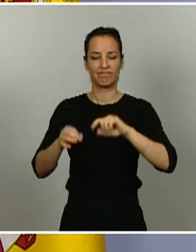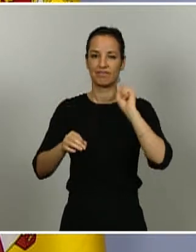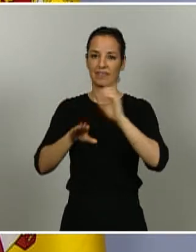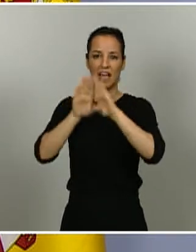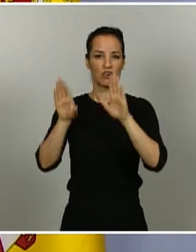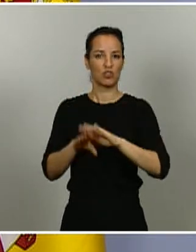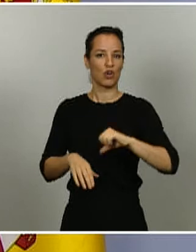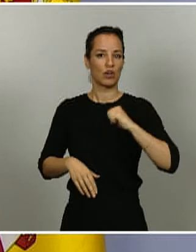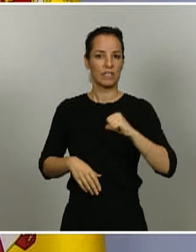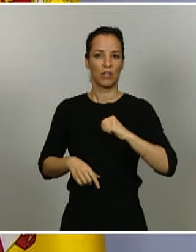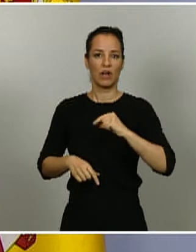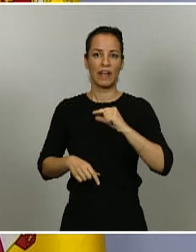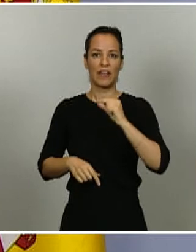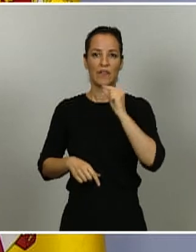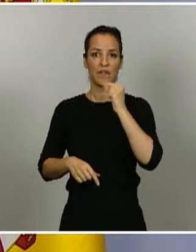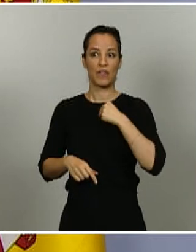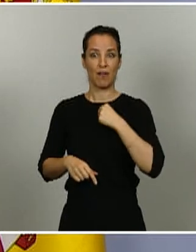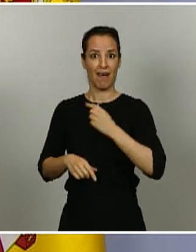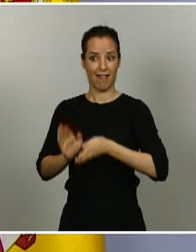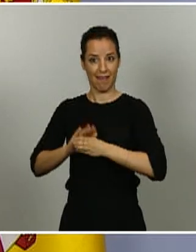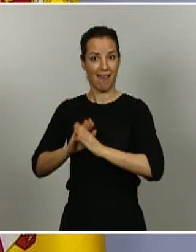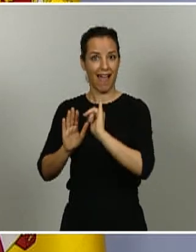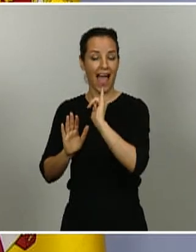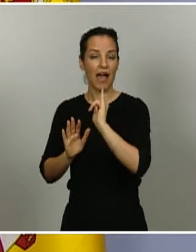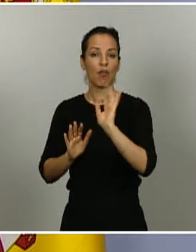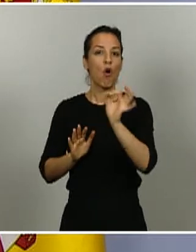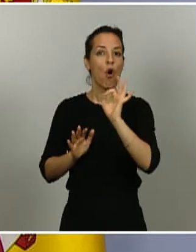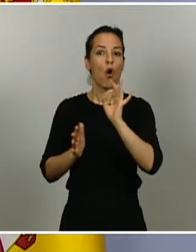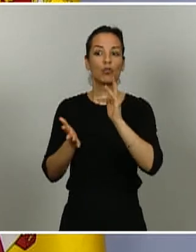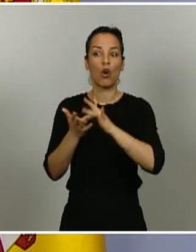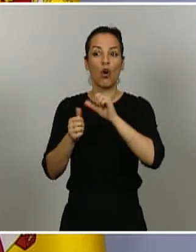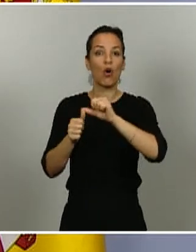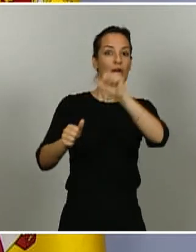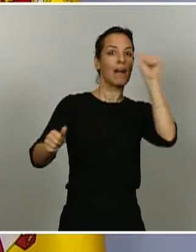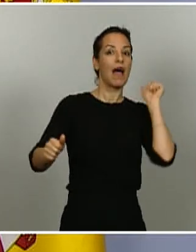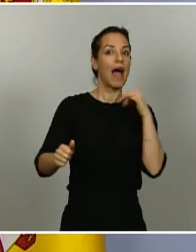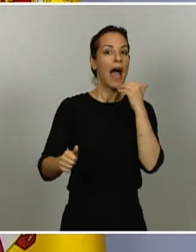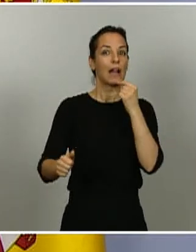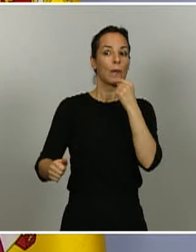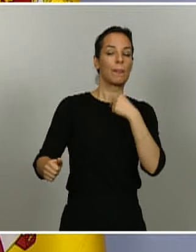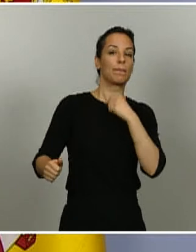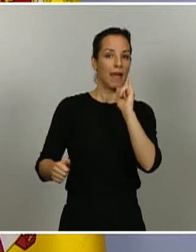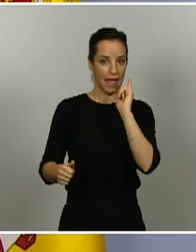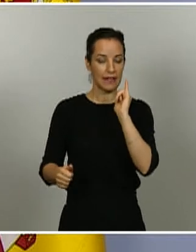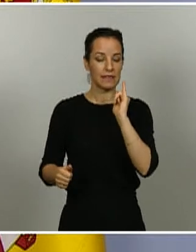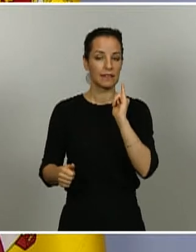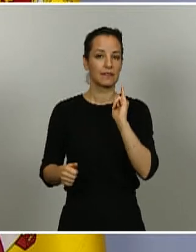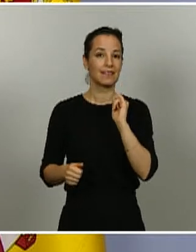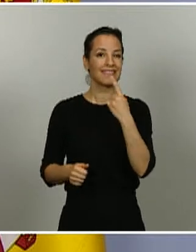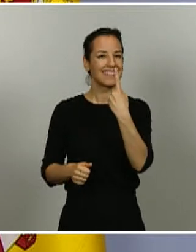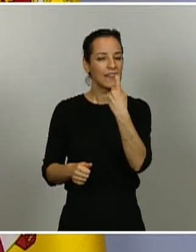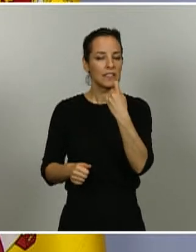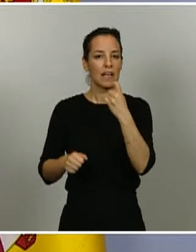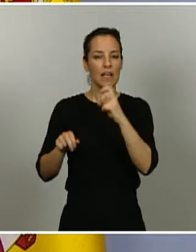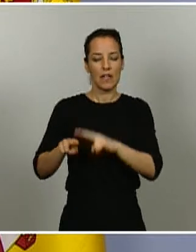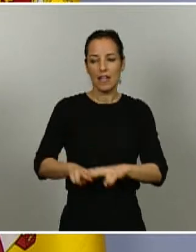infección activa o de haber estado en contacto en un momento dado con el virus se necesita hacer una evaluación